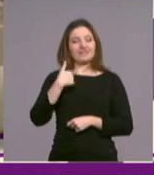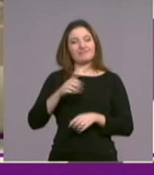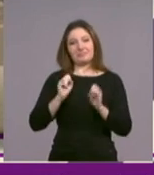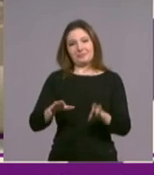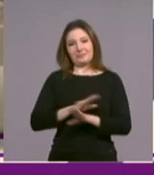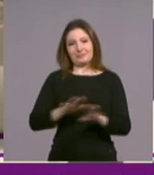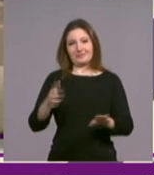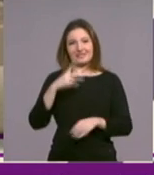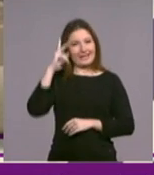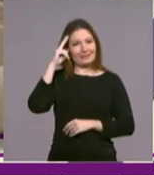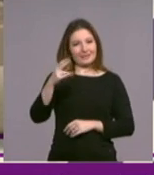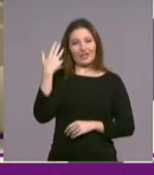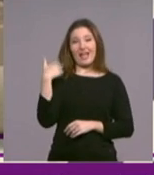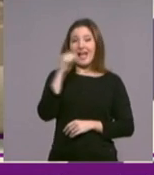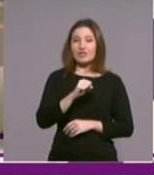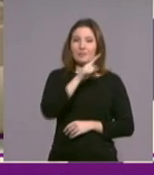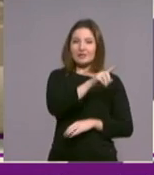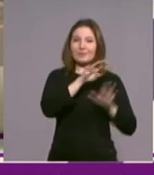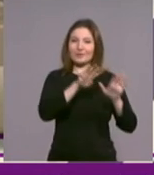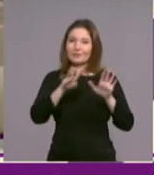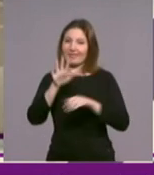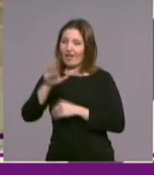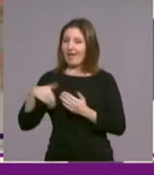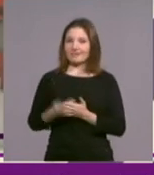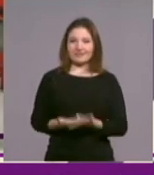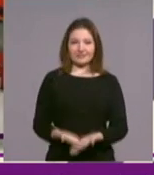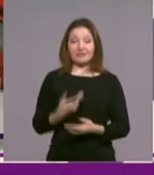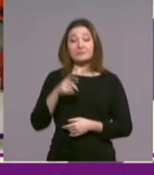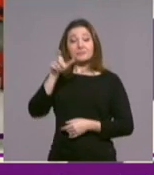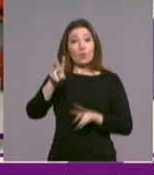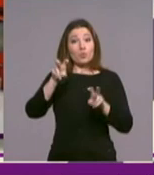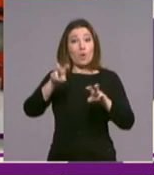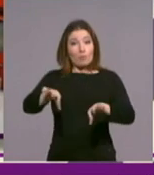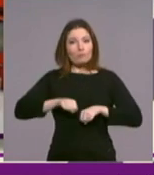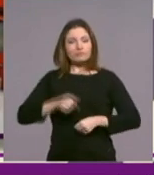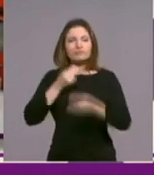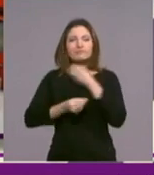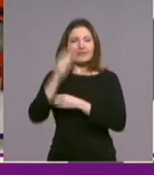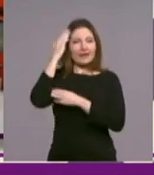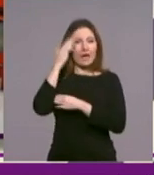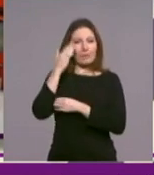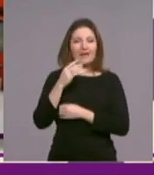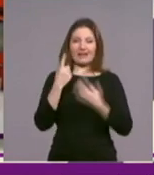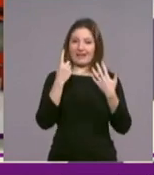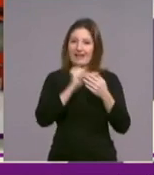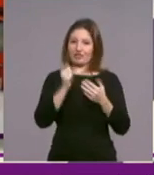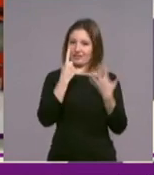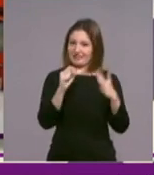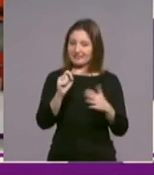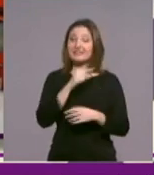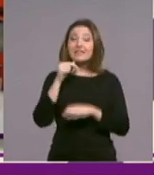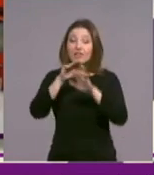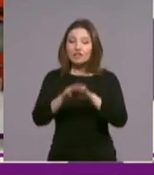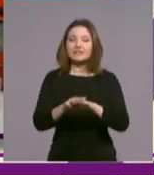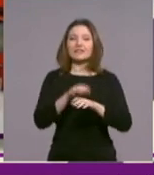desde el año 1995. Por su parte, Juan Carlos Elizalde nació en Navarra en 1960 y fue ordenado sacerdote en 1987.